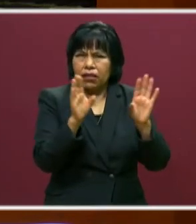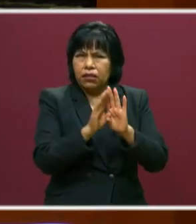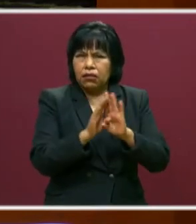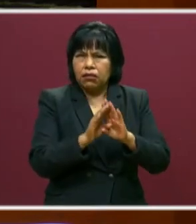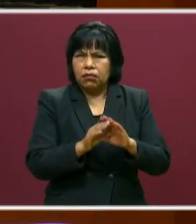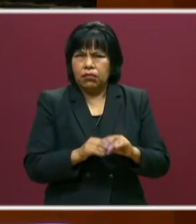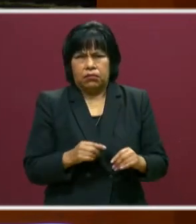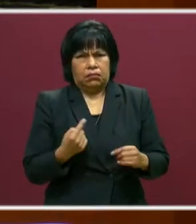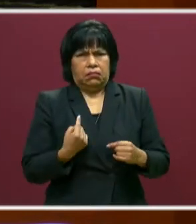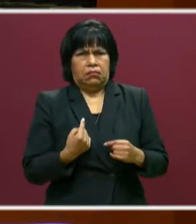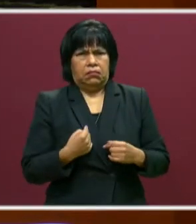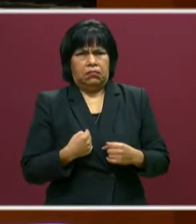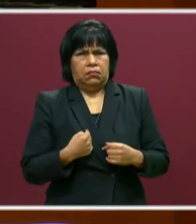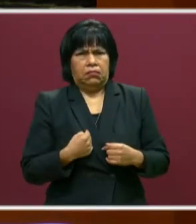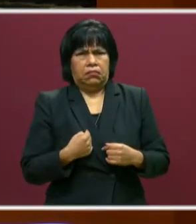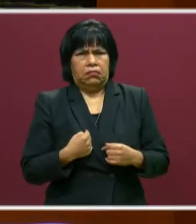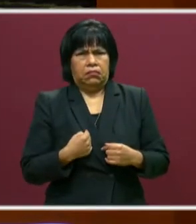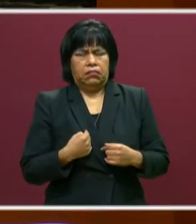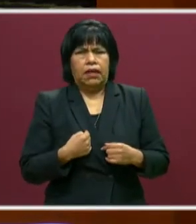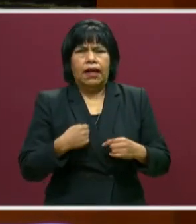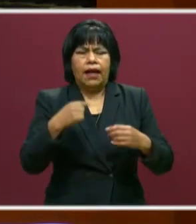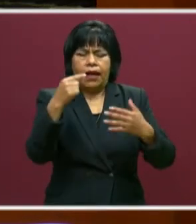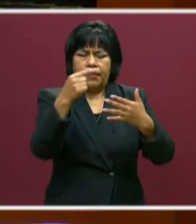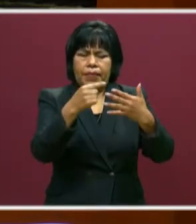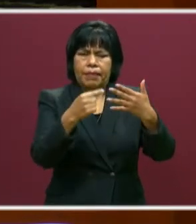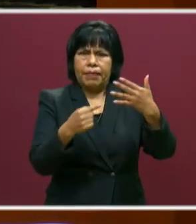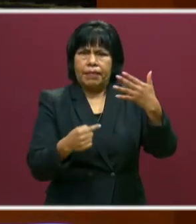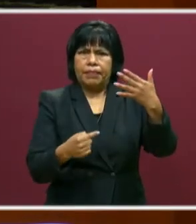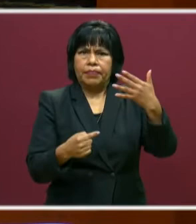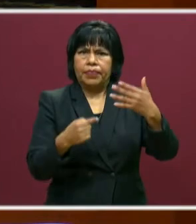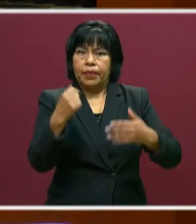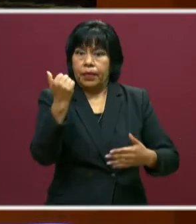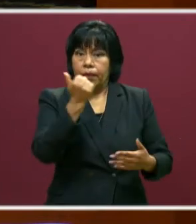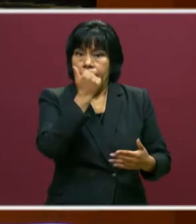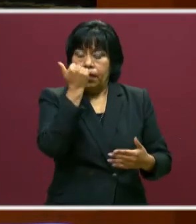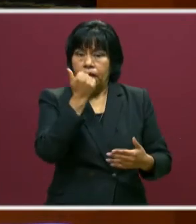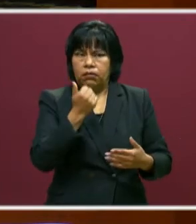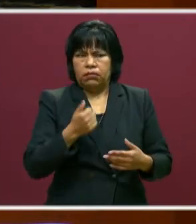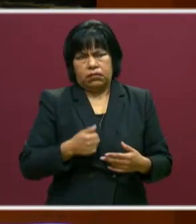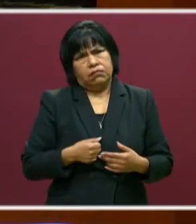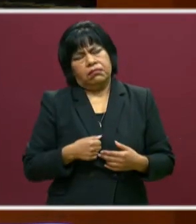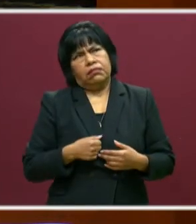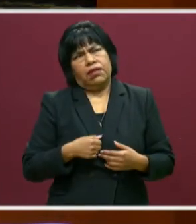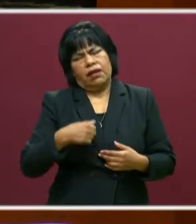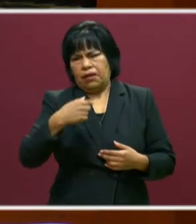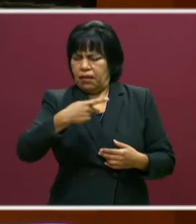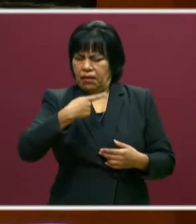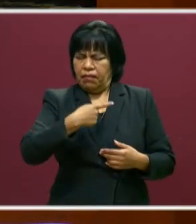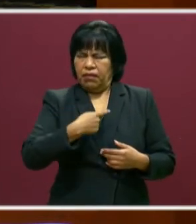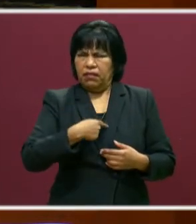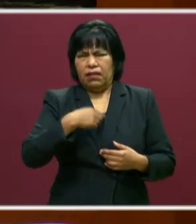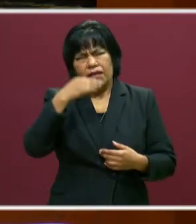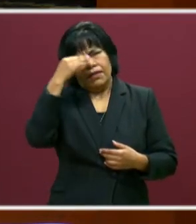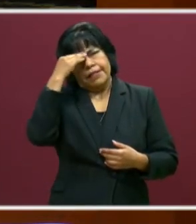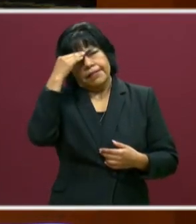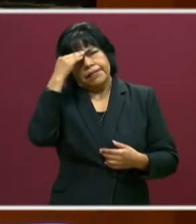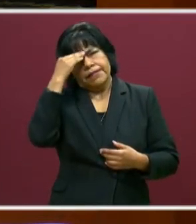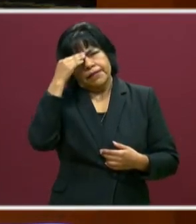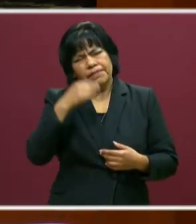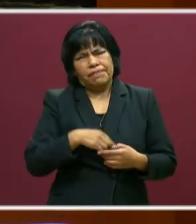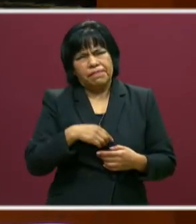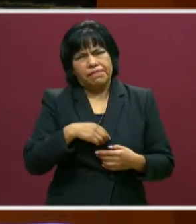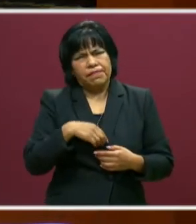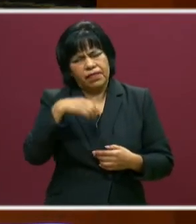significa que tiene que haber un conjunto de actividades donde el alumno se pregunte, reflexione, experimente.